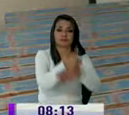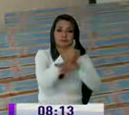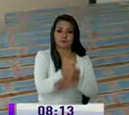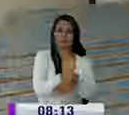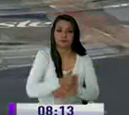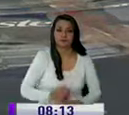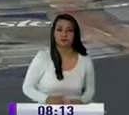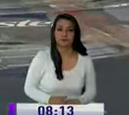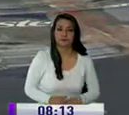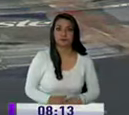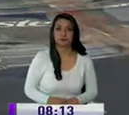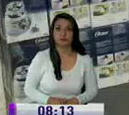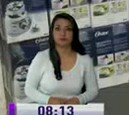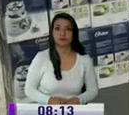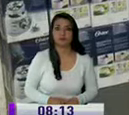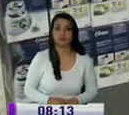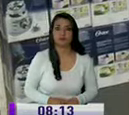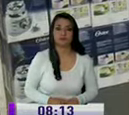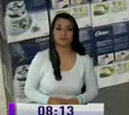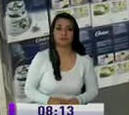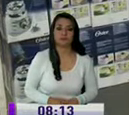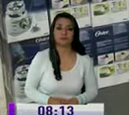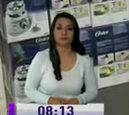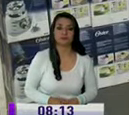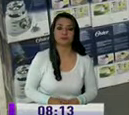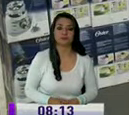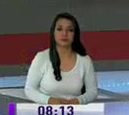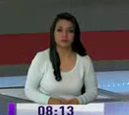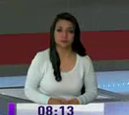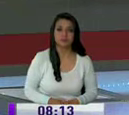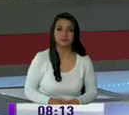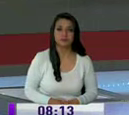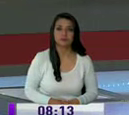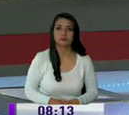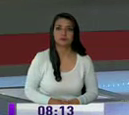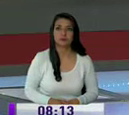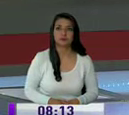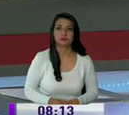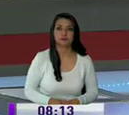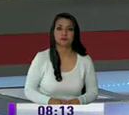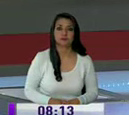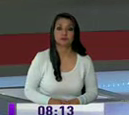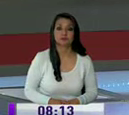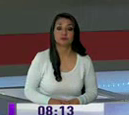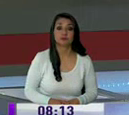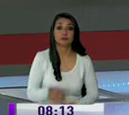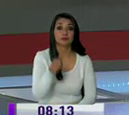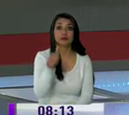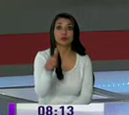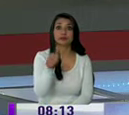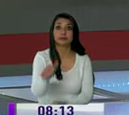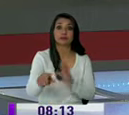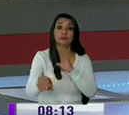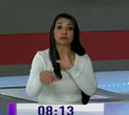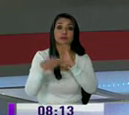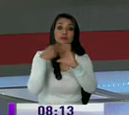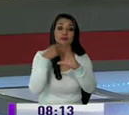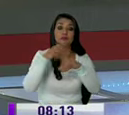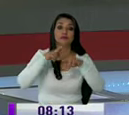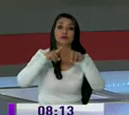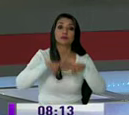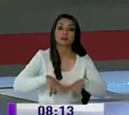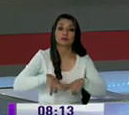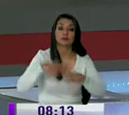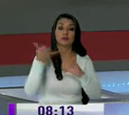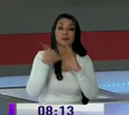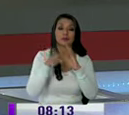de la autoridad. En Quito informó Andrea Orbe. Vamos a revisar lo que usted nos dice rápidamente a través de las redes sociales que tiene